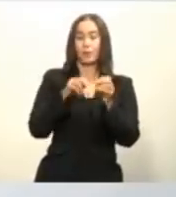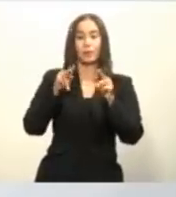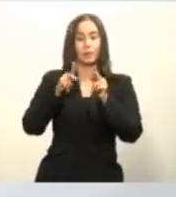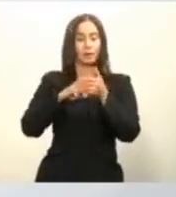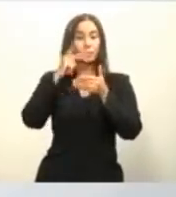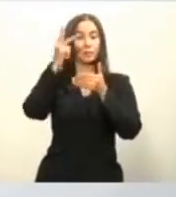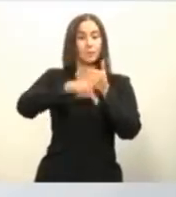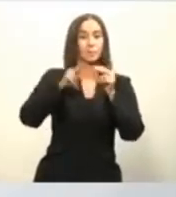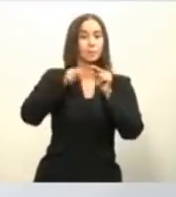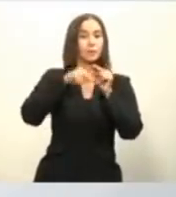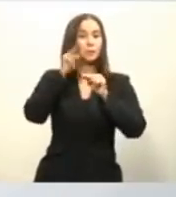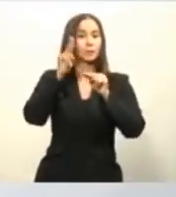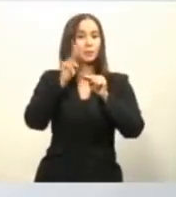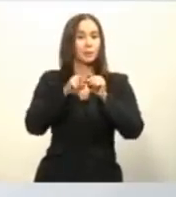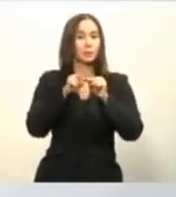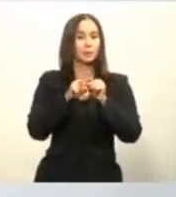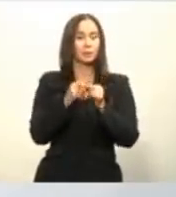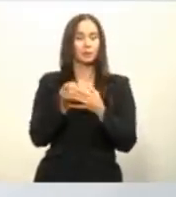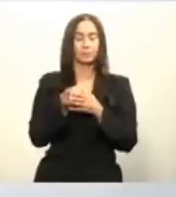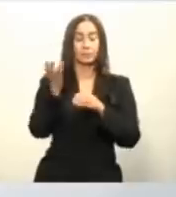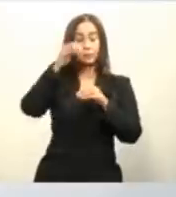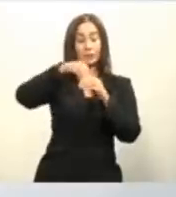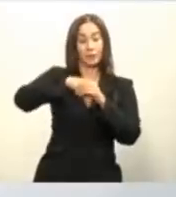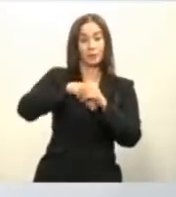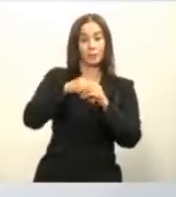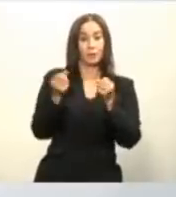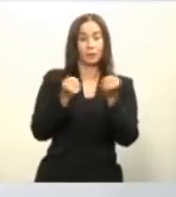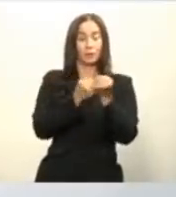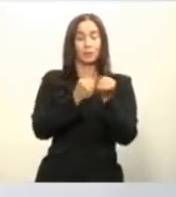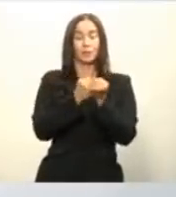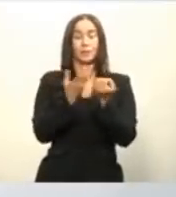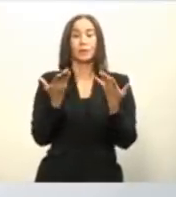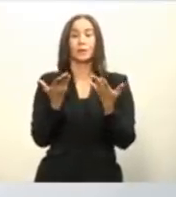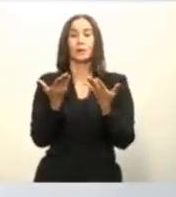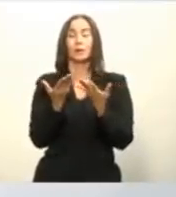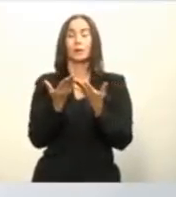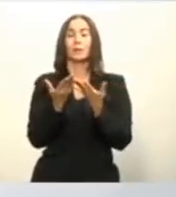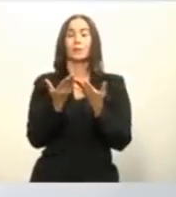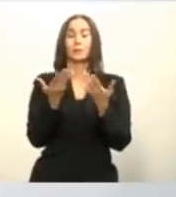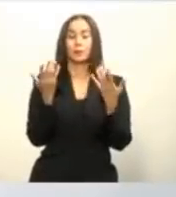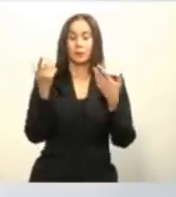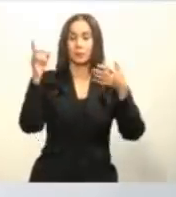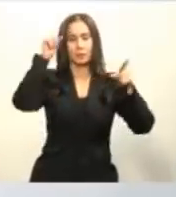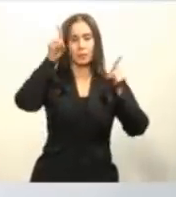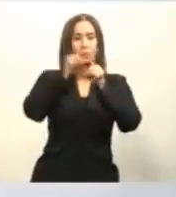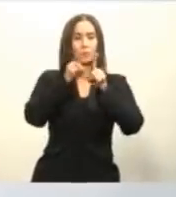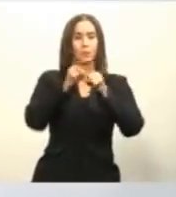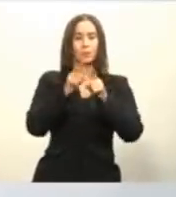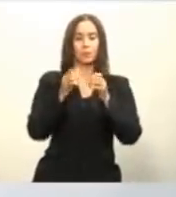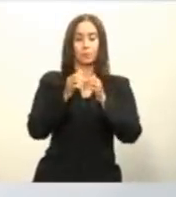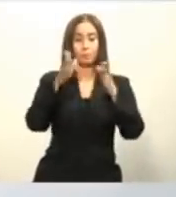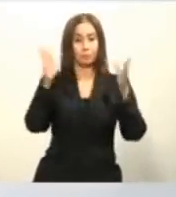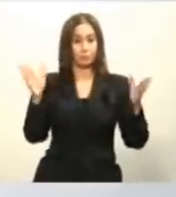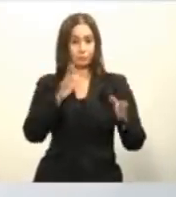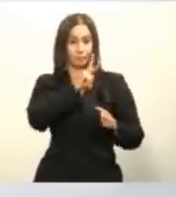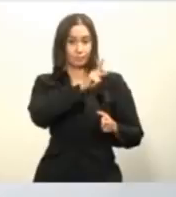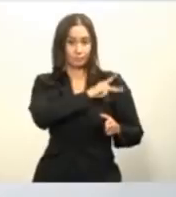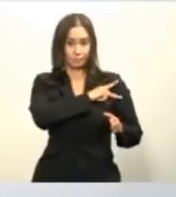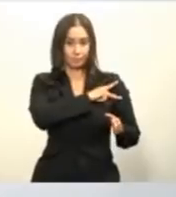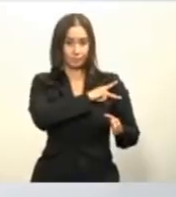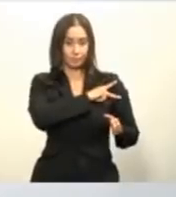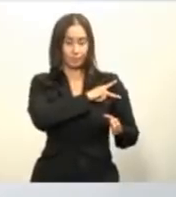participarán se ejecutaría se ejecutará mediante alianzas público privada este es un proyecto que no